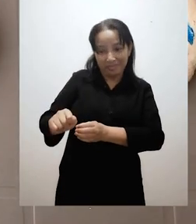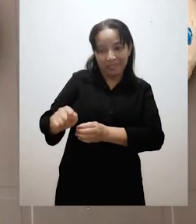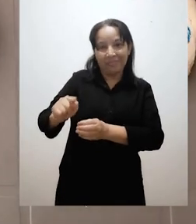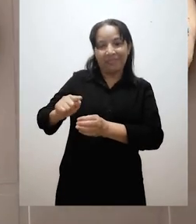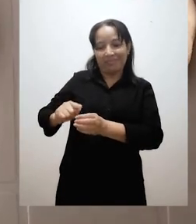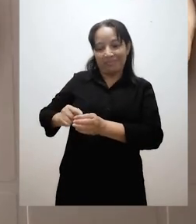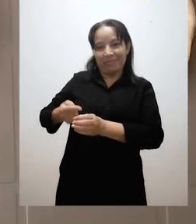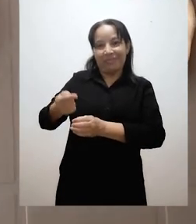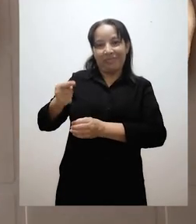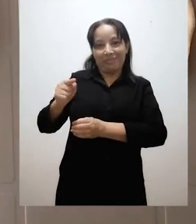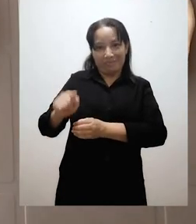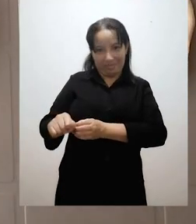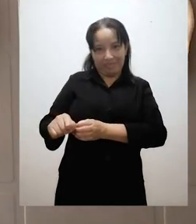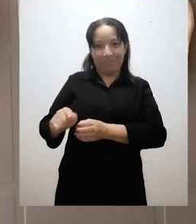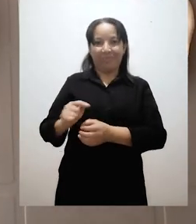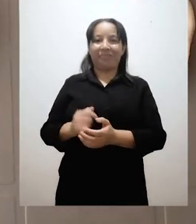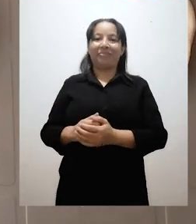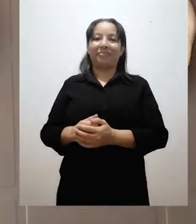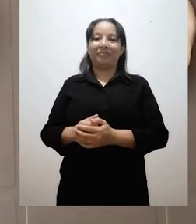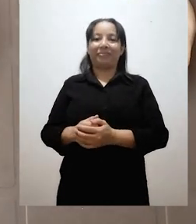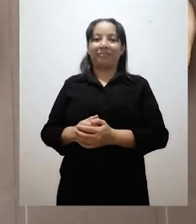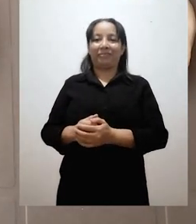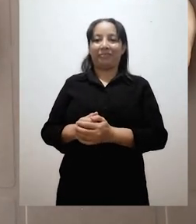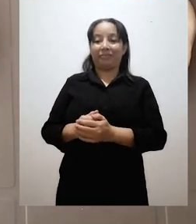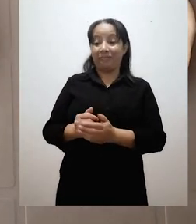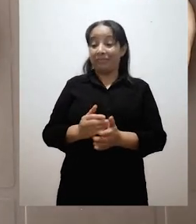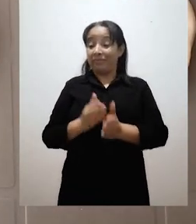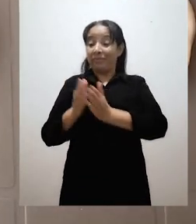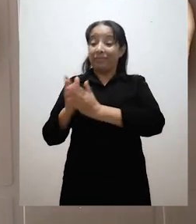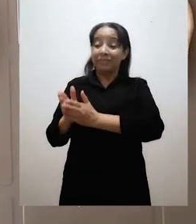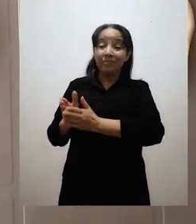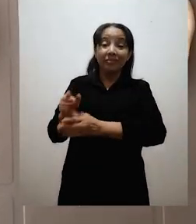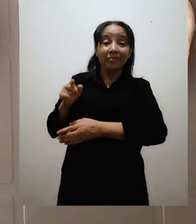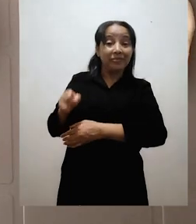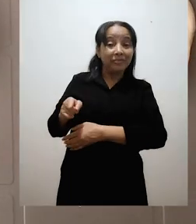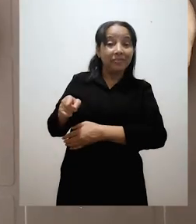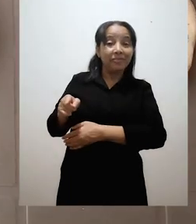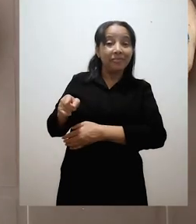Y nuestra cuarta plastilina será de color verde.